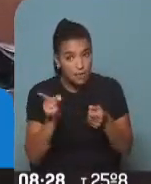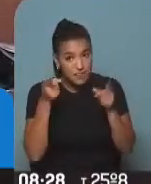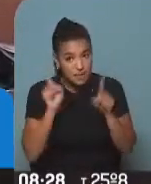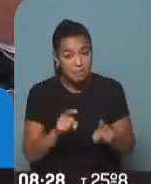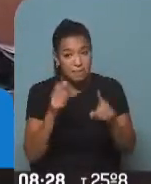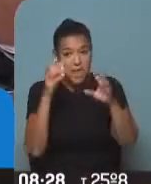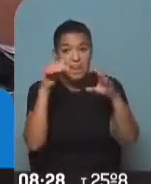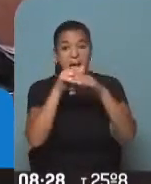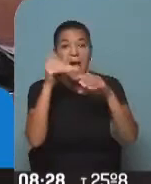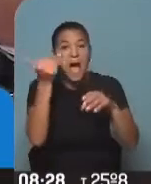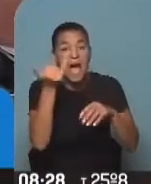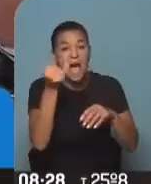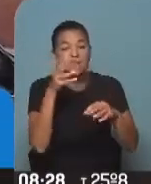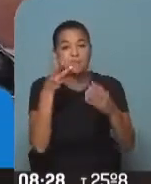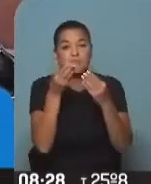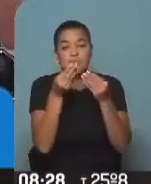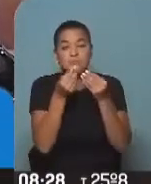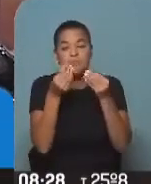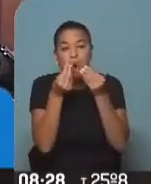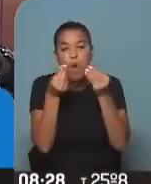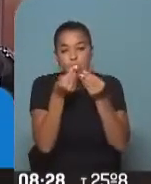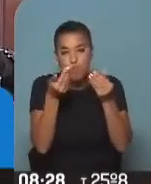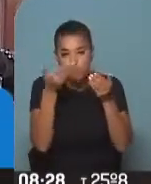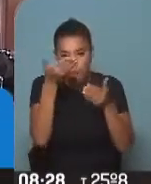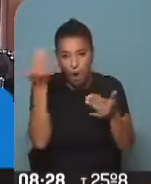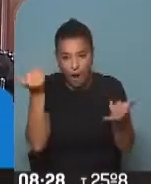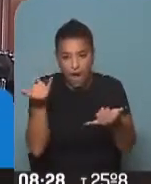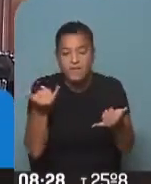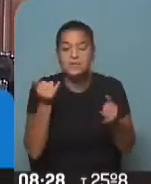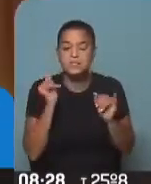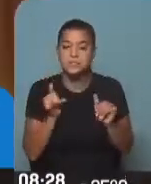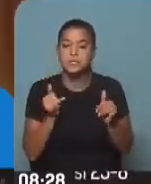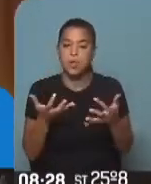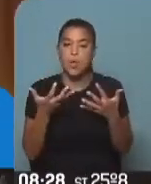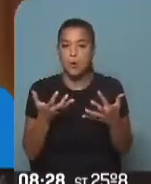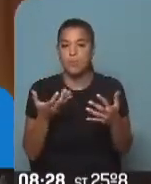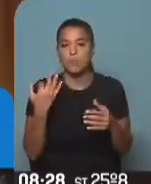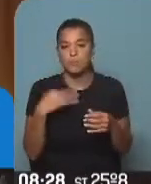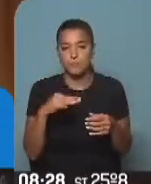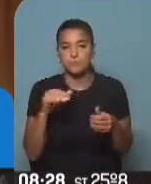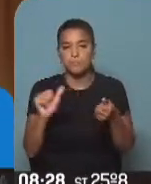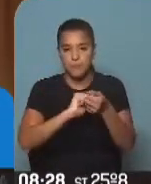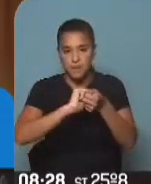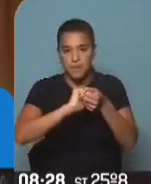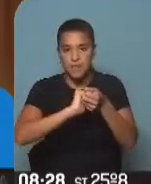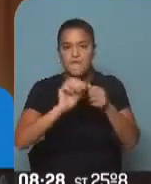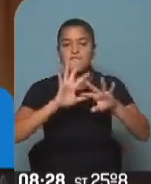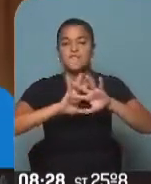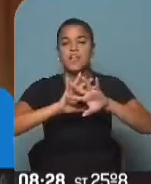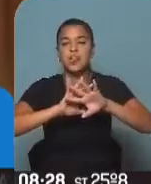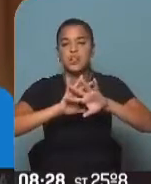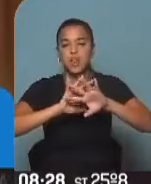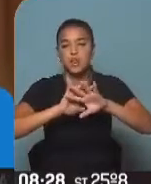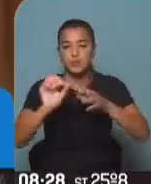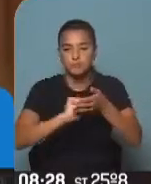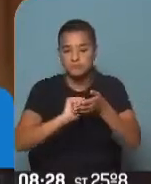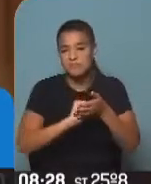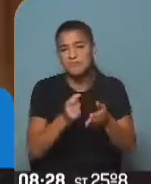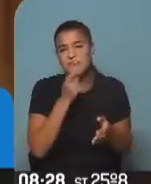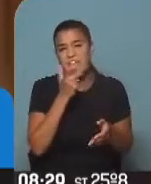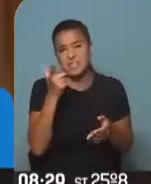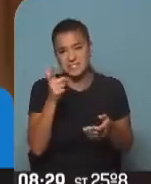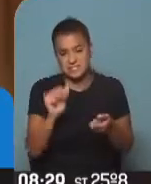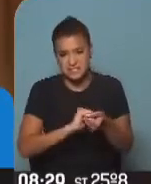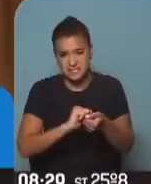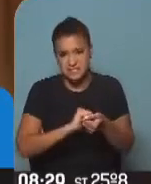acumula una cantidad de polvo importante. Sí, por supuesto. Hay que hacer el lavado del filtro, es una cosa muy sencilla,